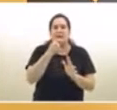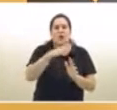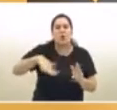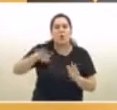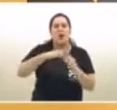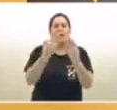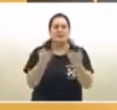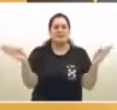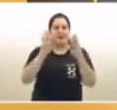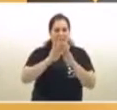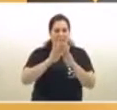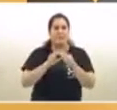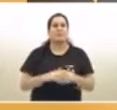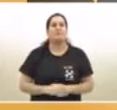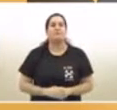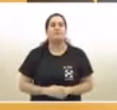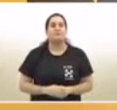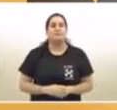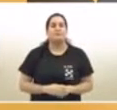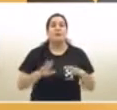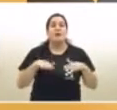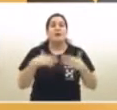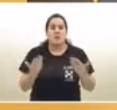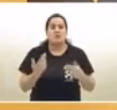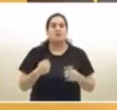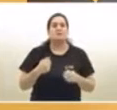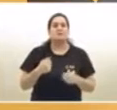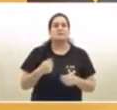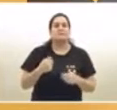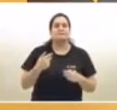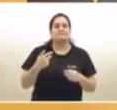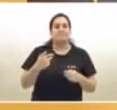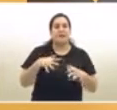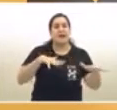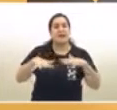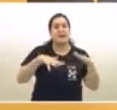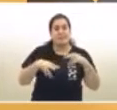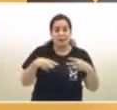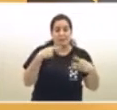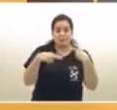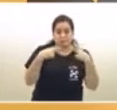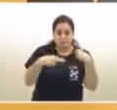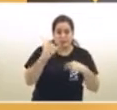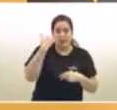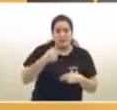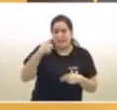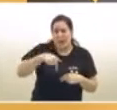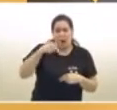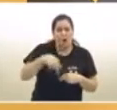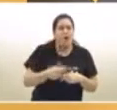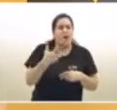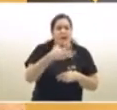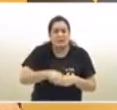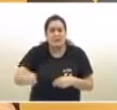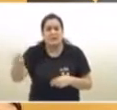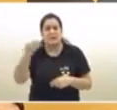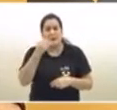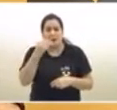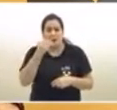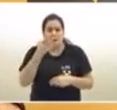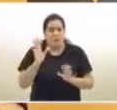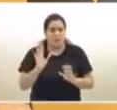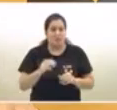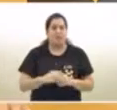Por eso es que a la actividad gastronómica, que ya hoy da el servicio de delivery o el llamado take away,